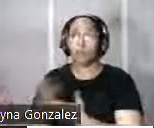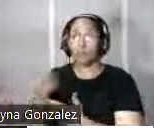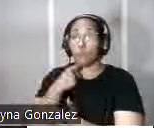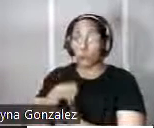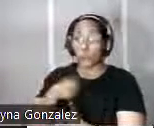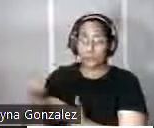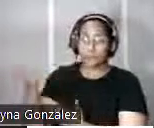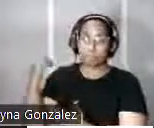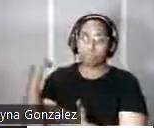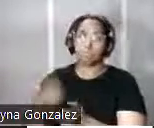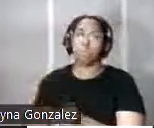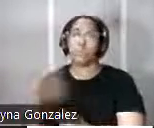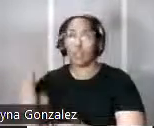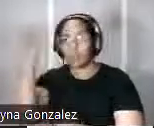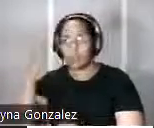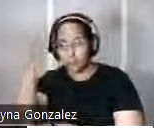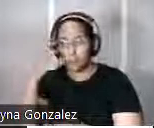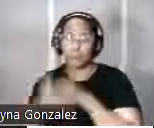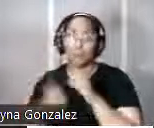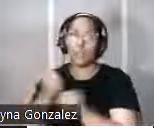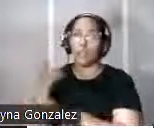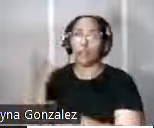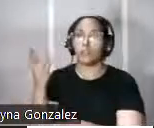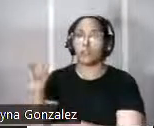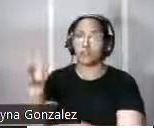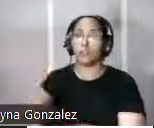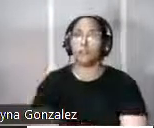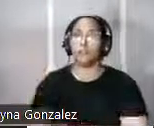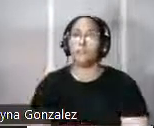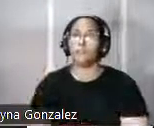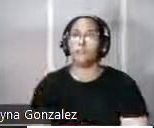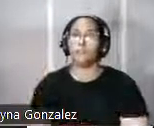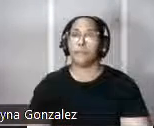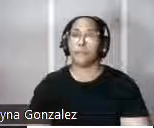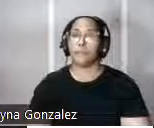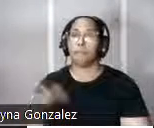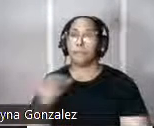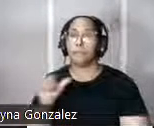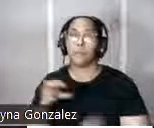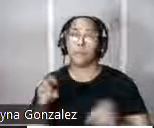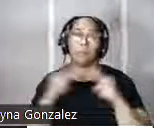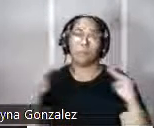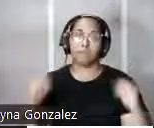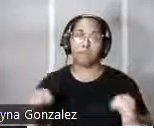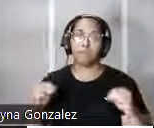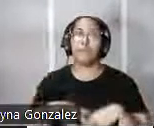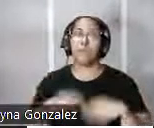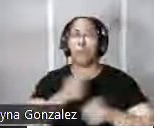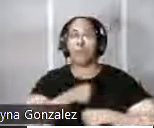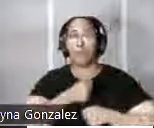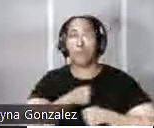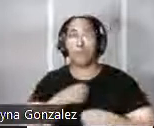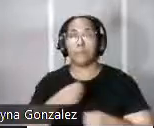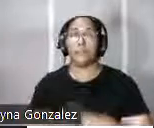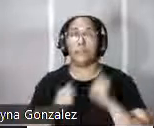fortificaciones europeas desde el siglo XVI fue un modelo de arquitectura militar basado en